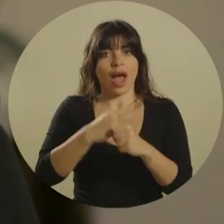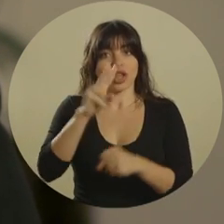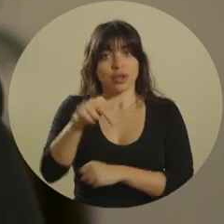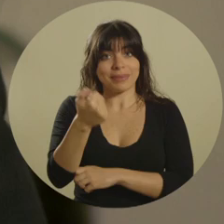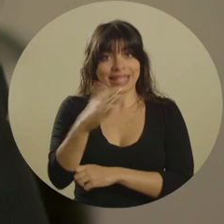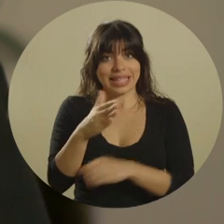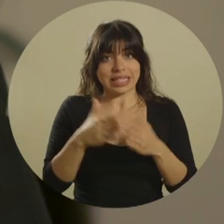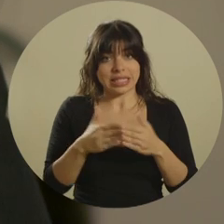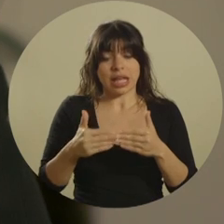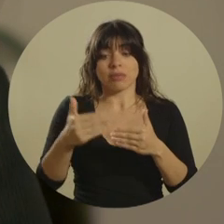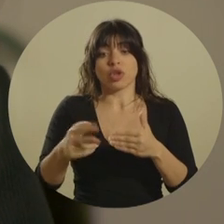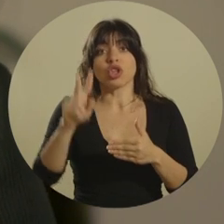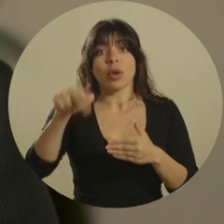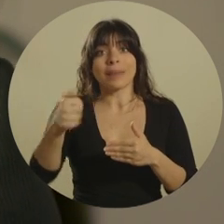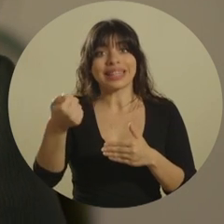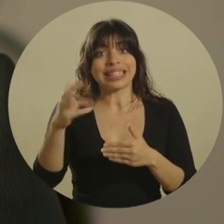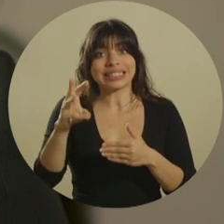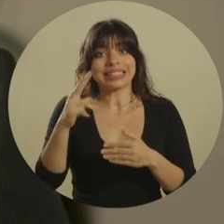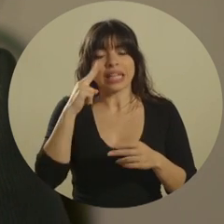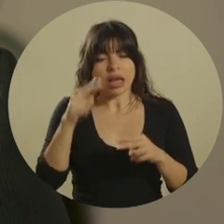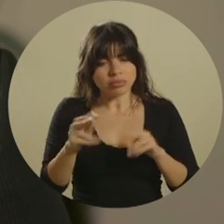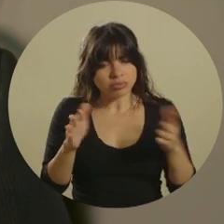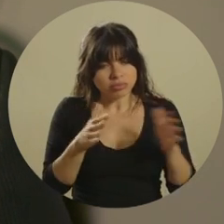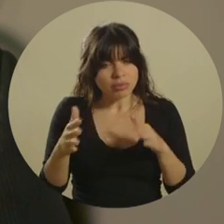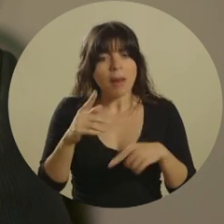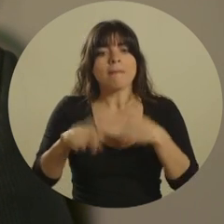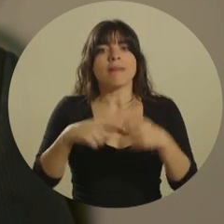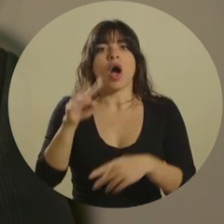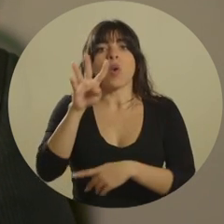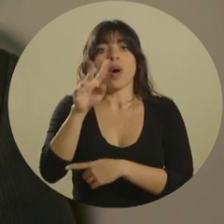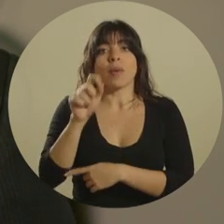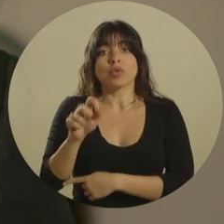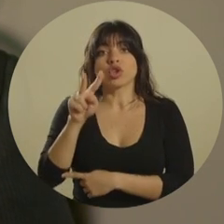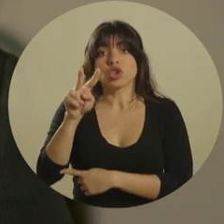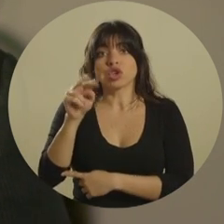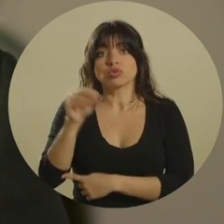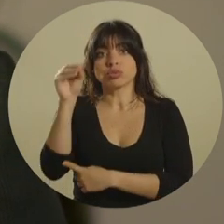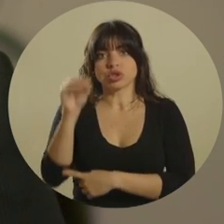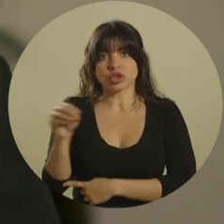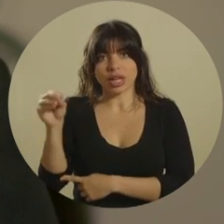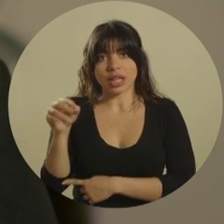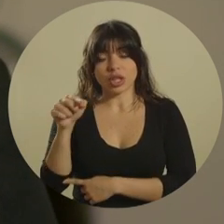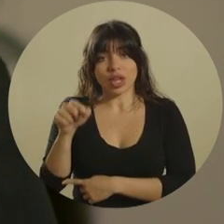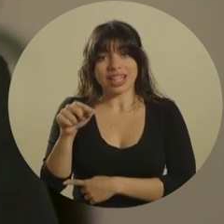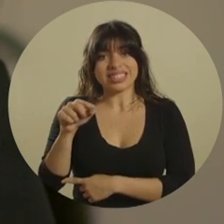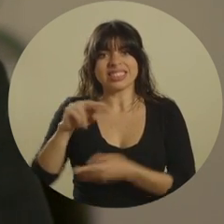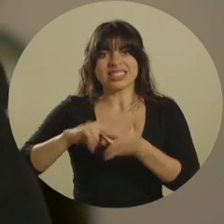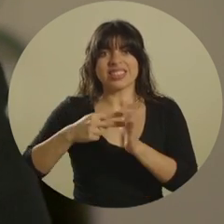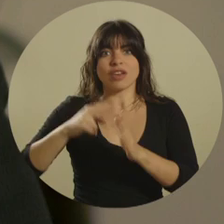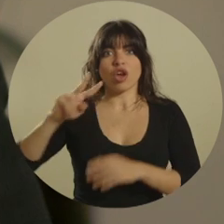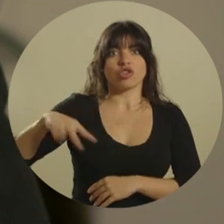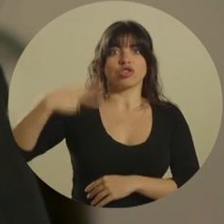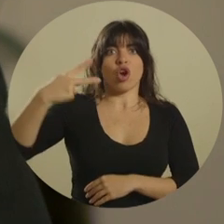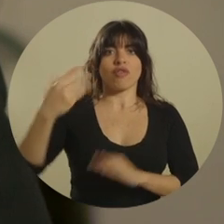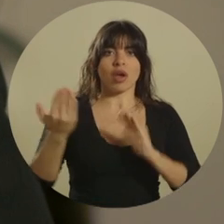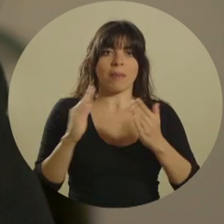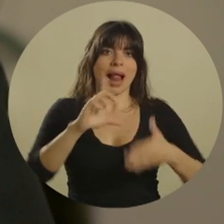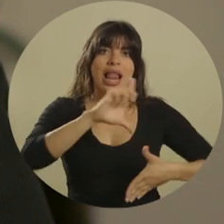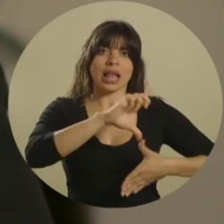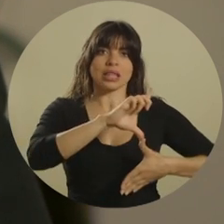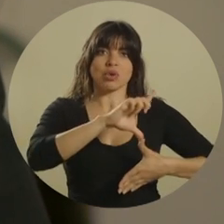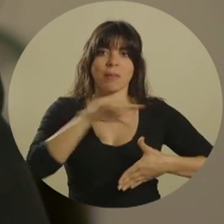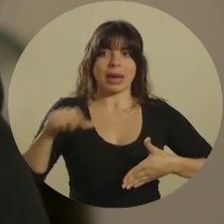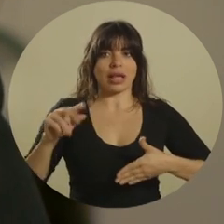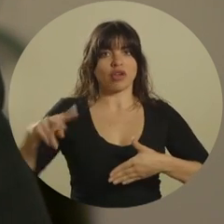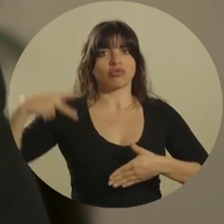2015 y para el 2016 se prevé que lo haga al 4.2%, el doble del promedio